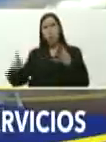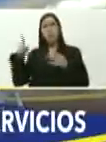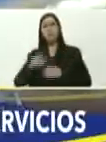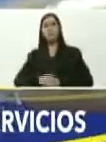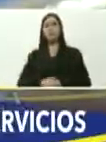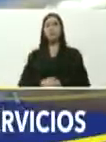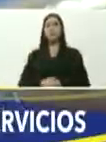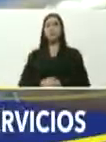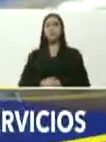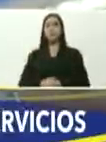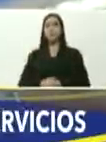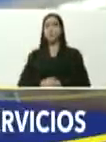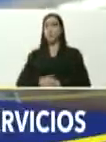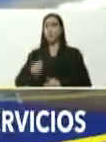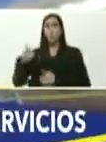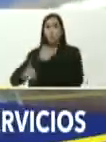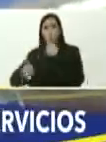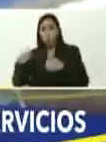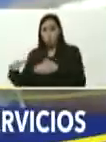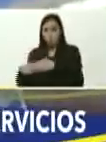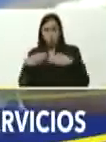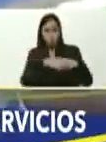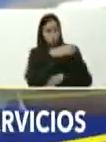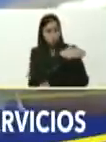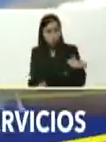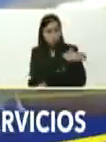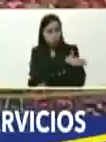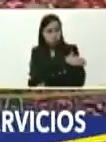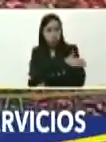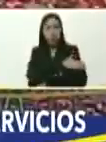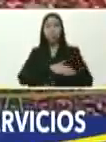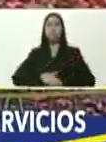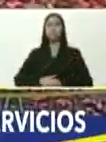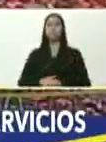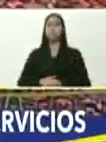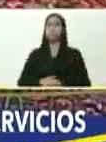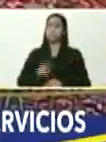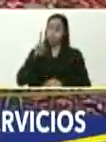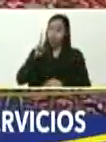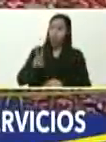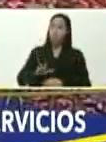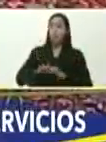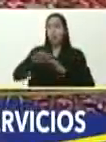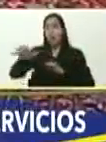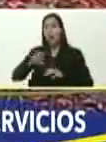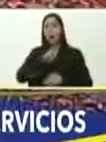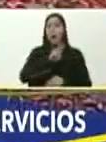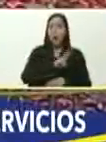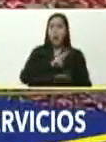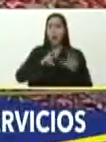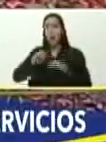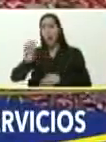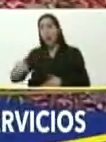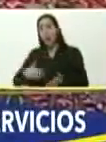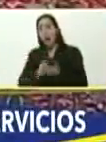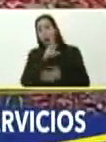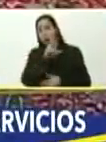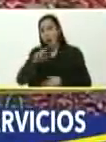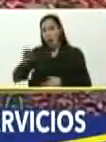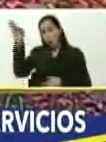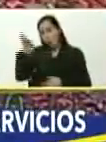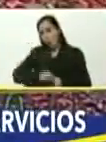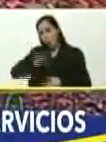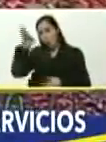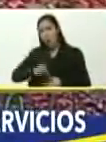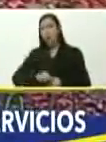a los candidatos, opositores, de las oposiciones, yo creo, está como, 70 a 30, 70%,